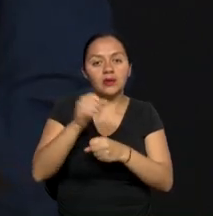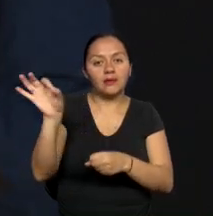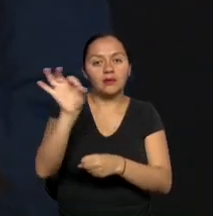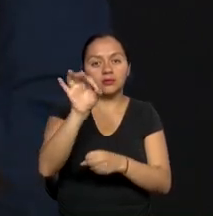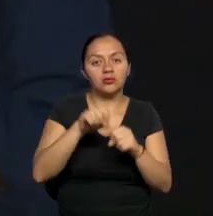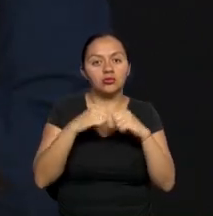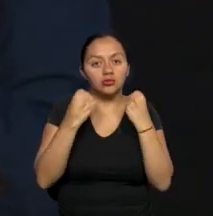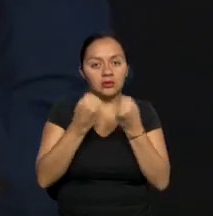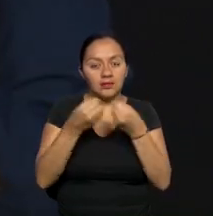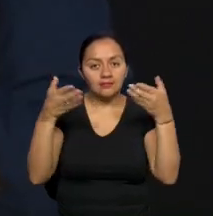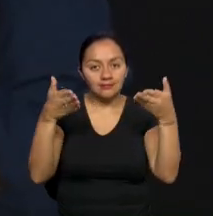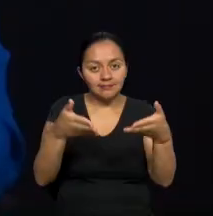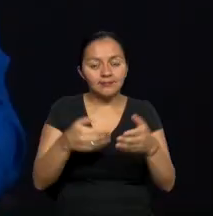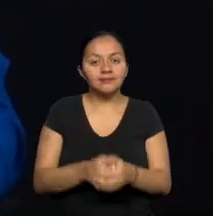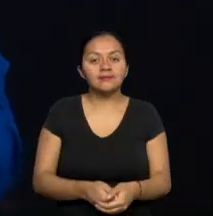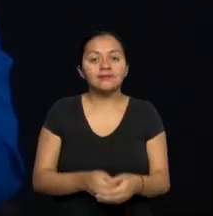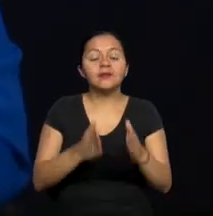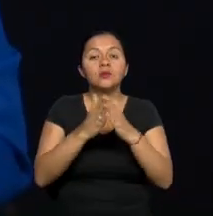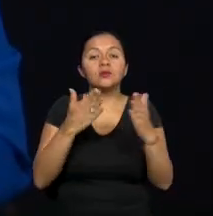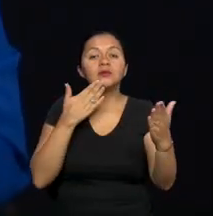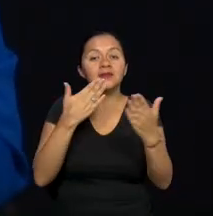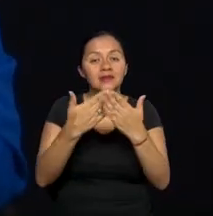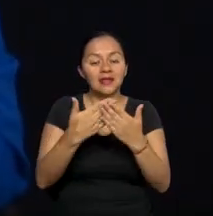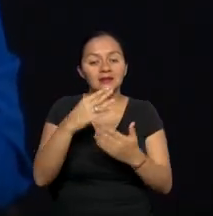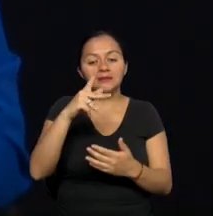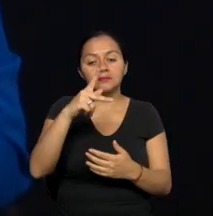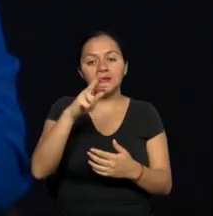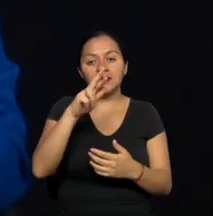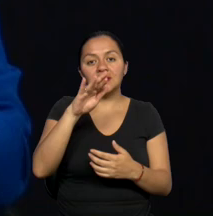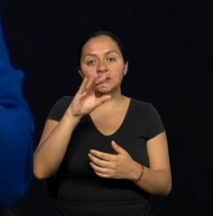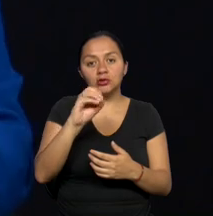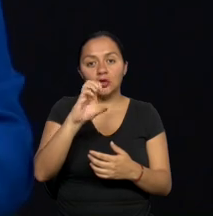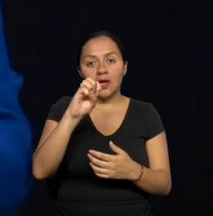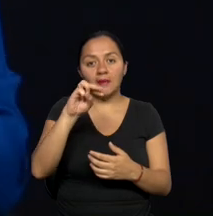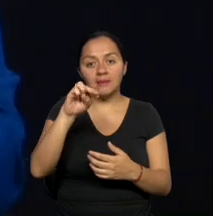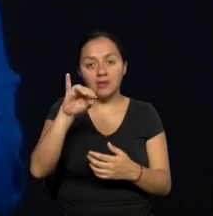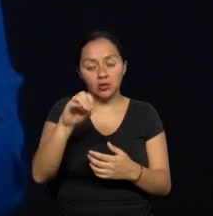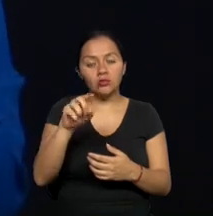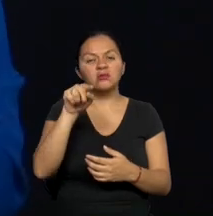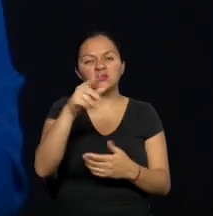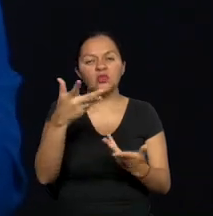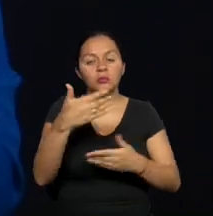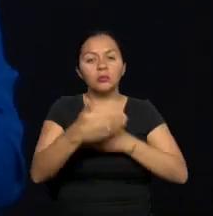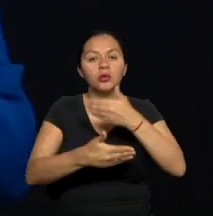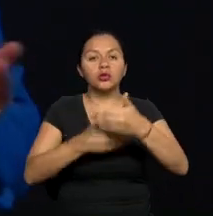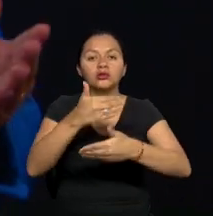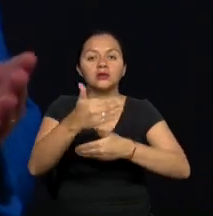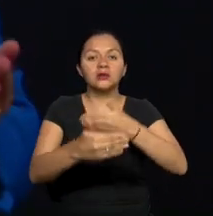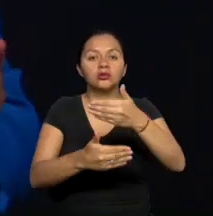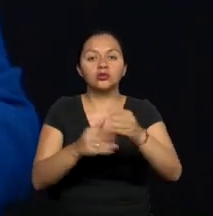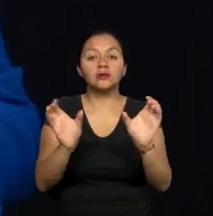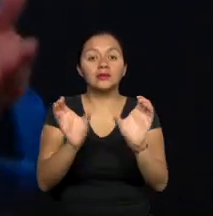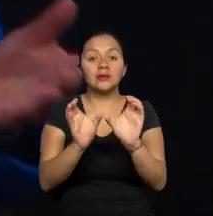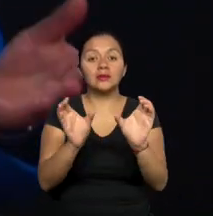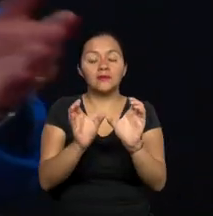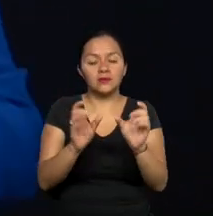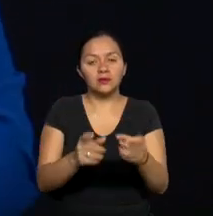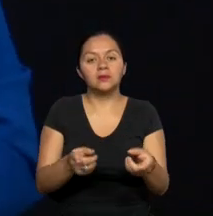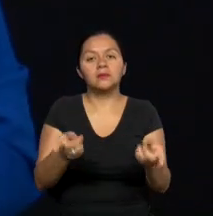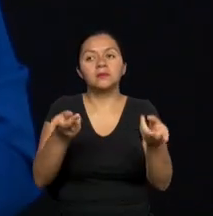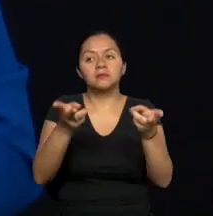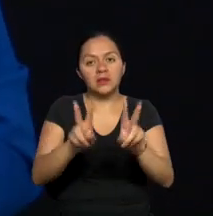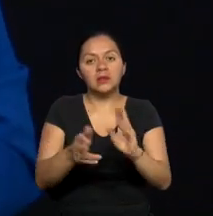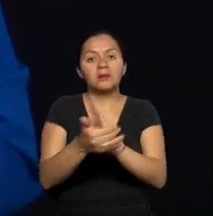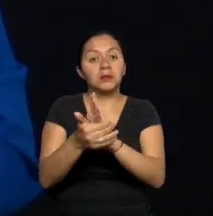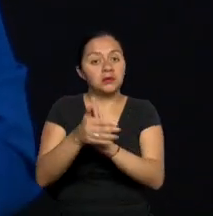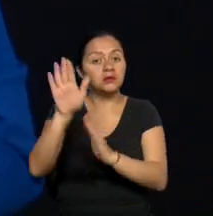trabajo social. Muchas gracias, Patricio Camino ha estado con nosotros comentándonos sobre el proceso de certificación y no solo certificación, también la capacitación